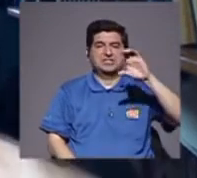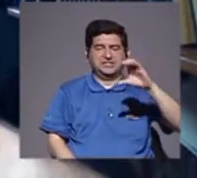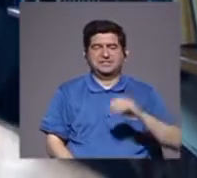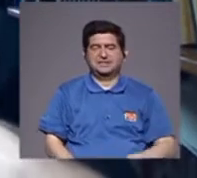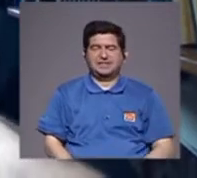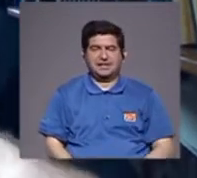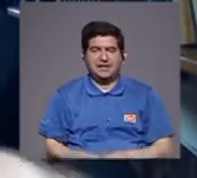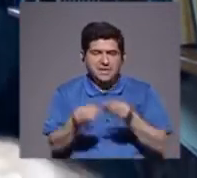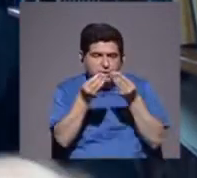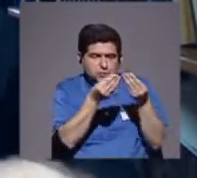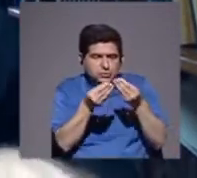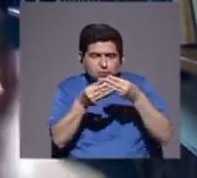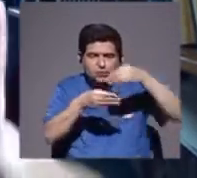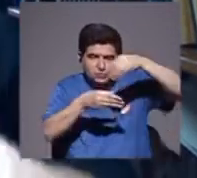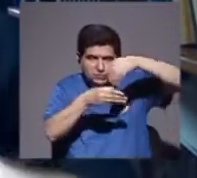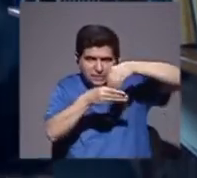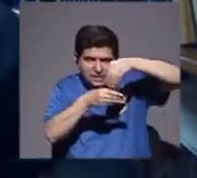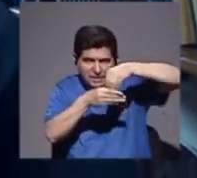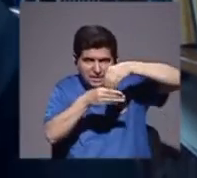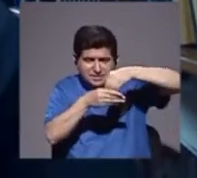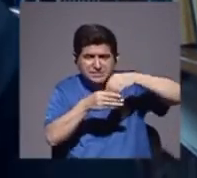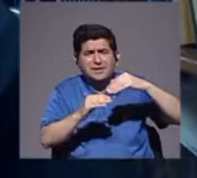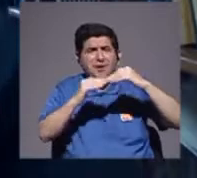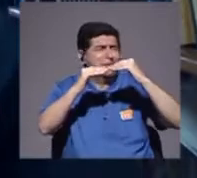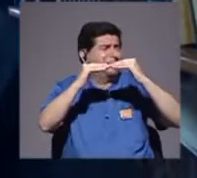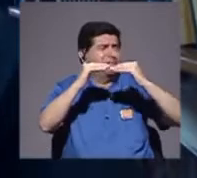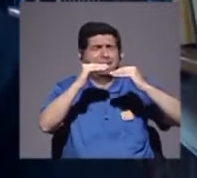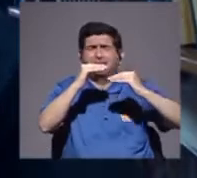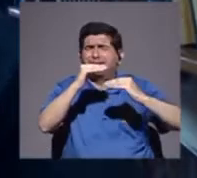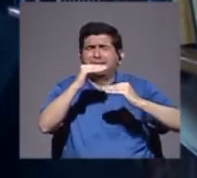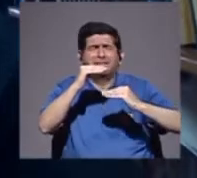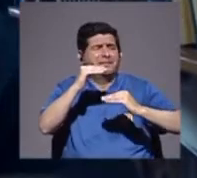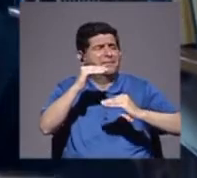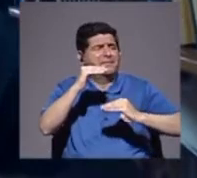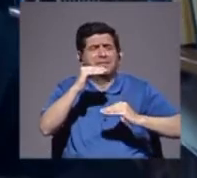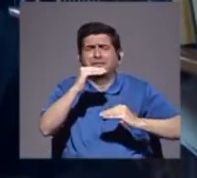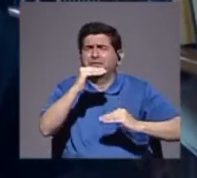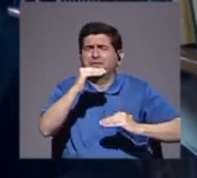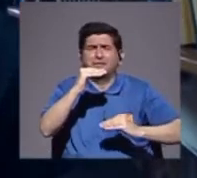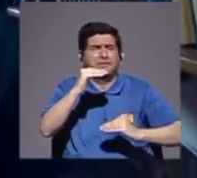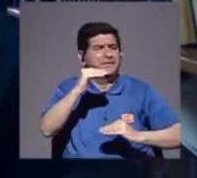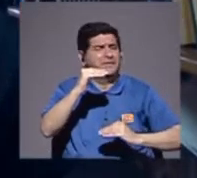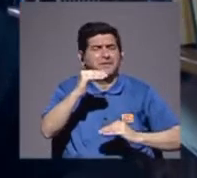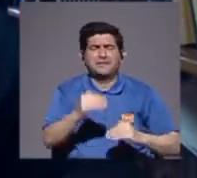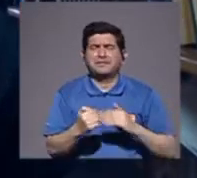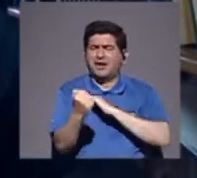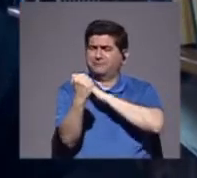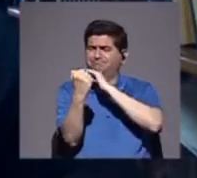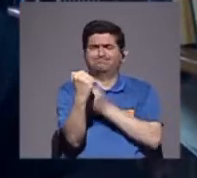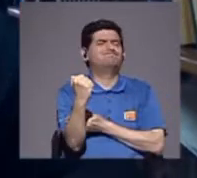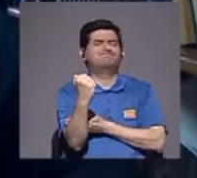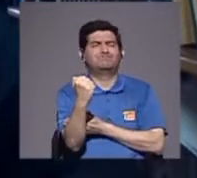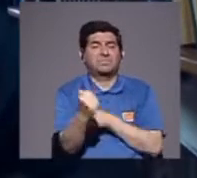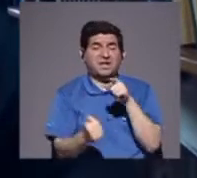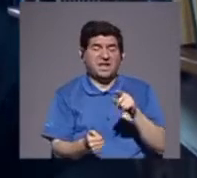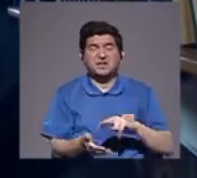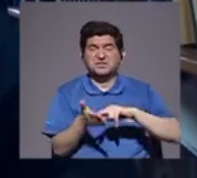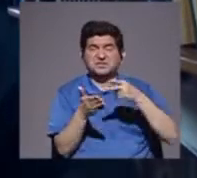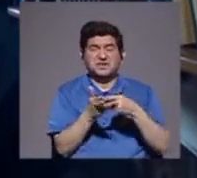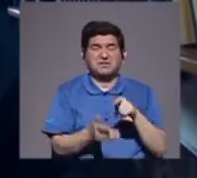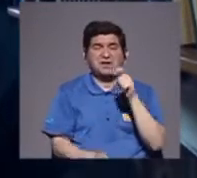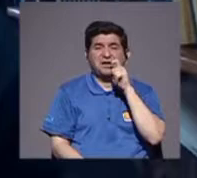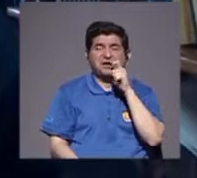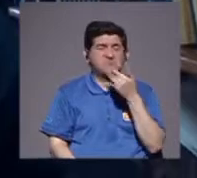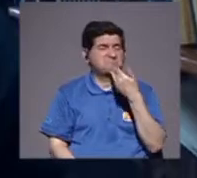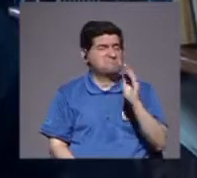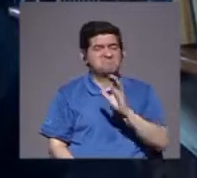tetrahidrocannabinol, de muy baja, de muy baja potencia, y eso le hacía una marihuana,